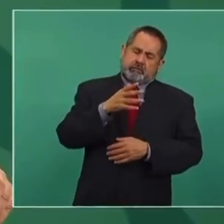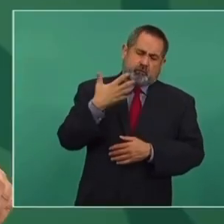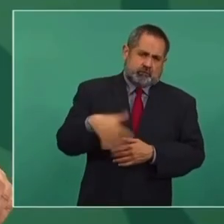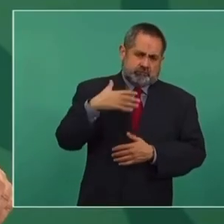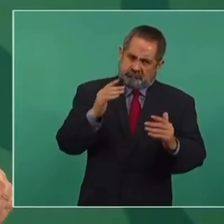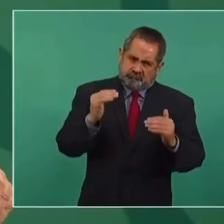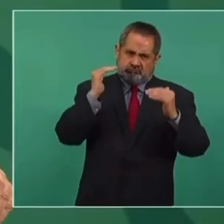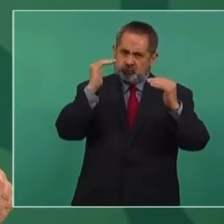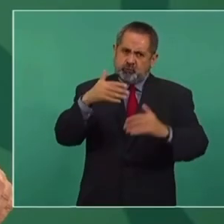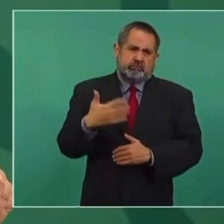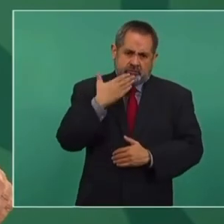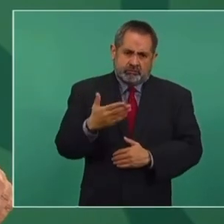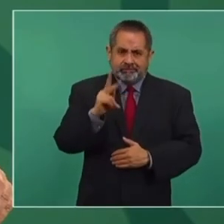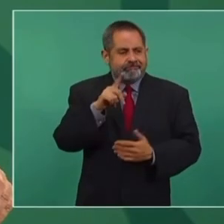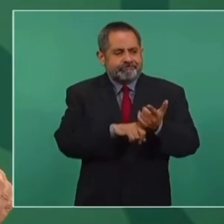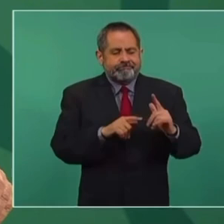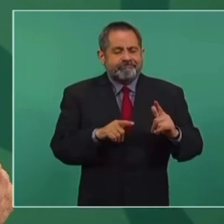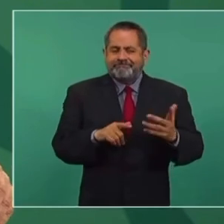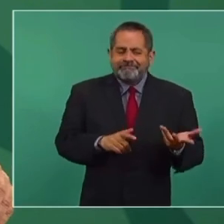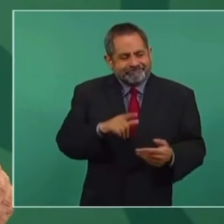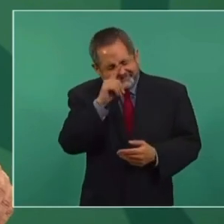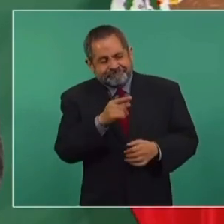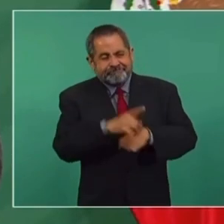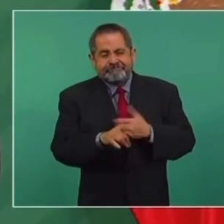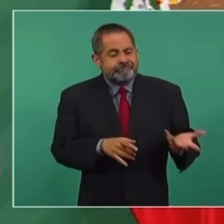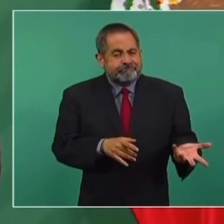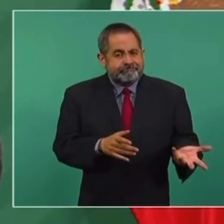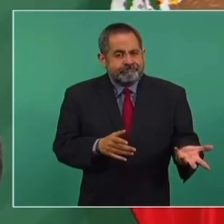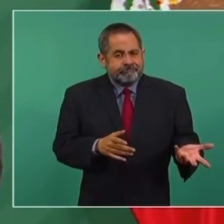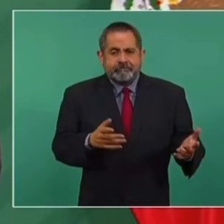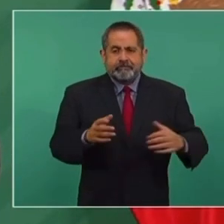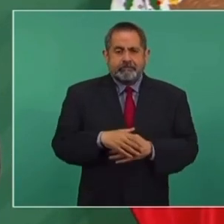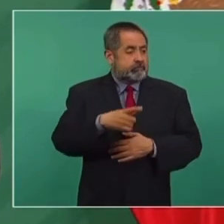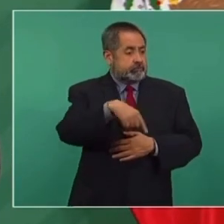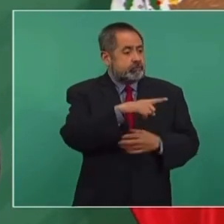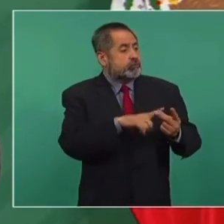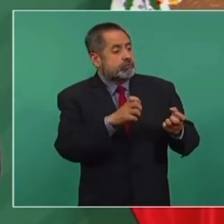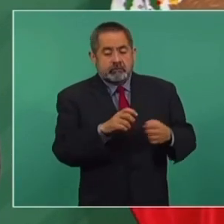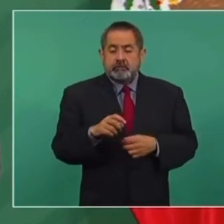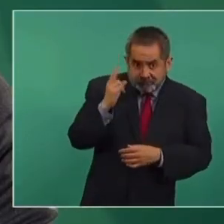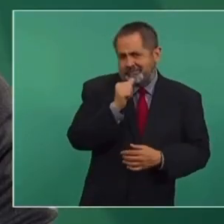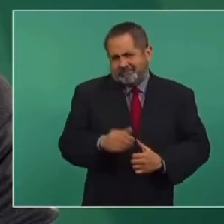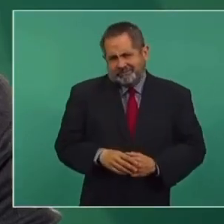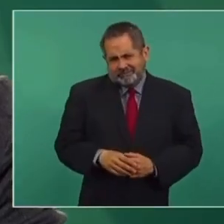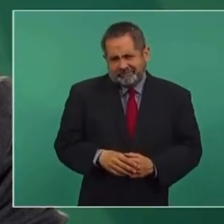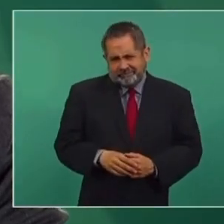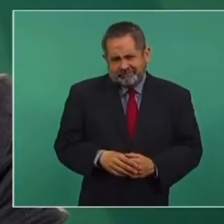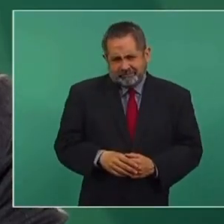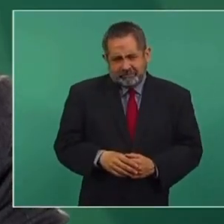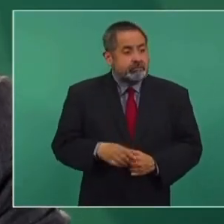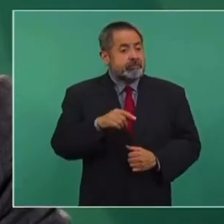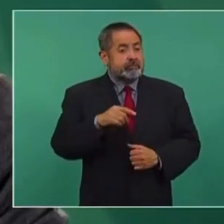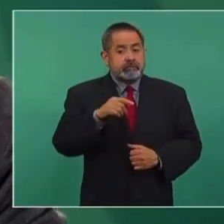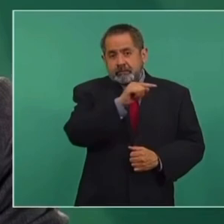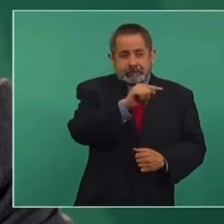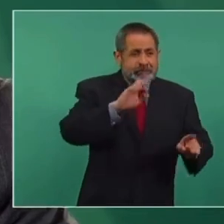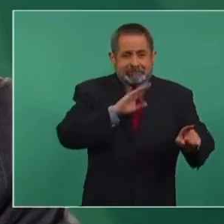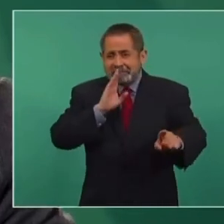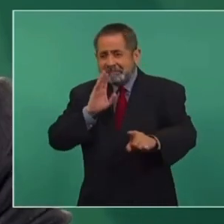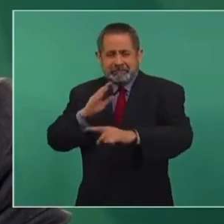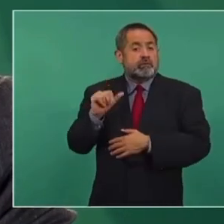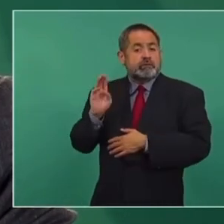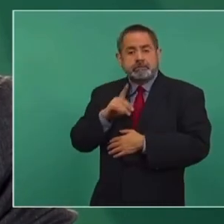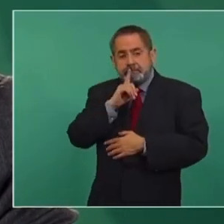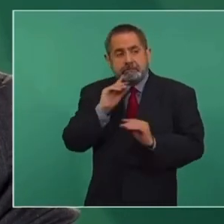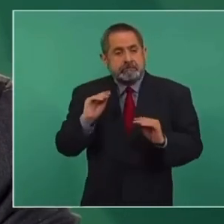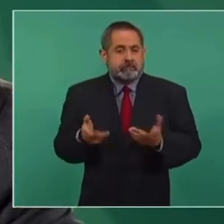pero no estuvieron a la altura de las circunstancias. La crítica al neoliberalismo no surgió de la UNAM, de todas las atrocidades que se cometieron durante el